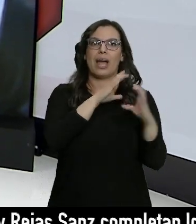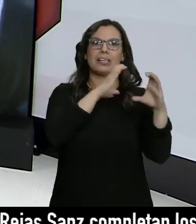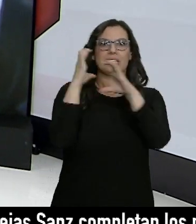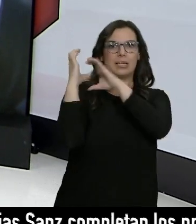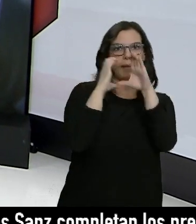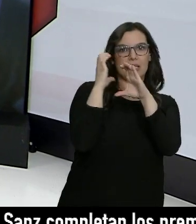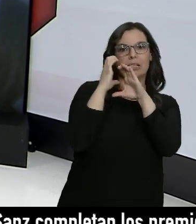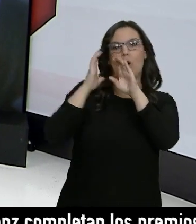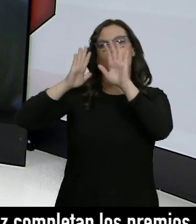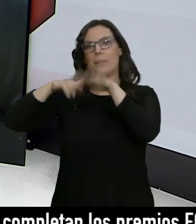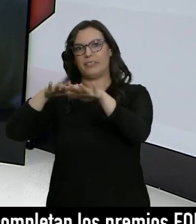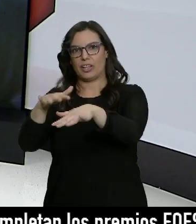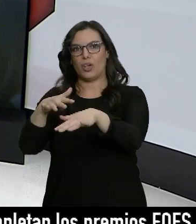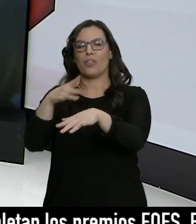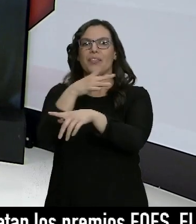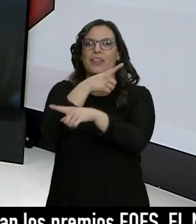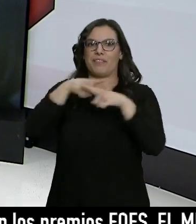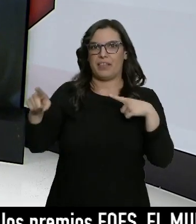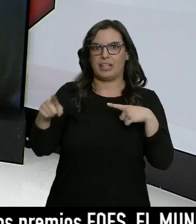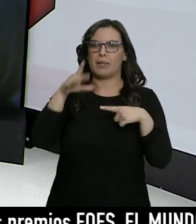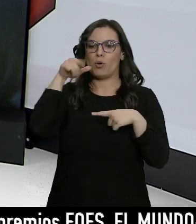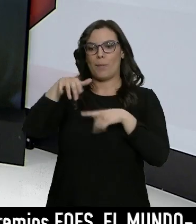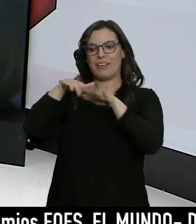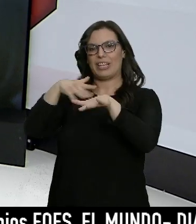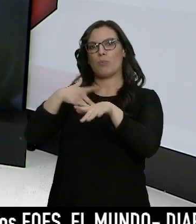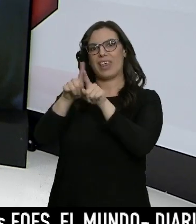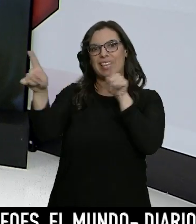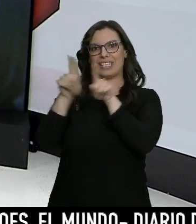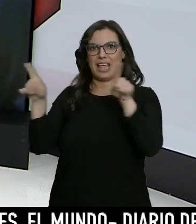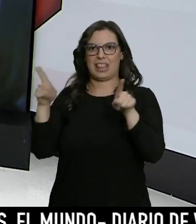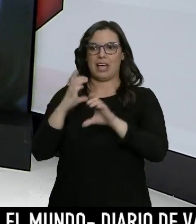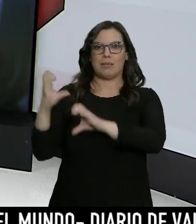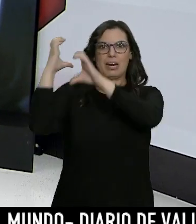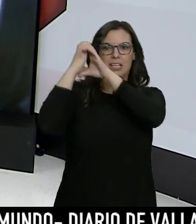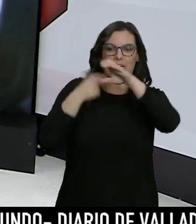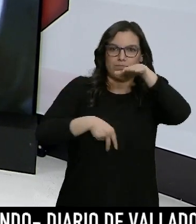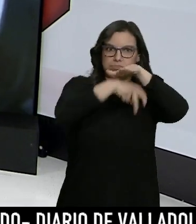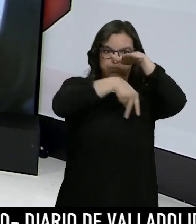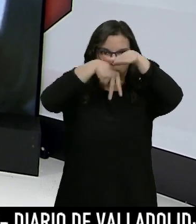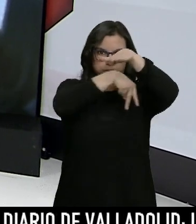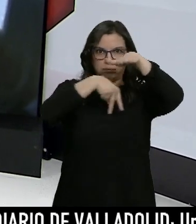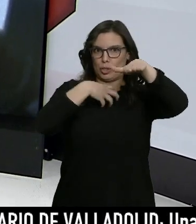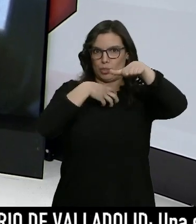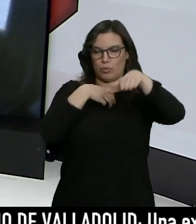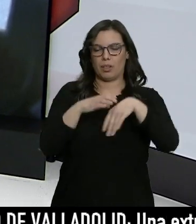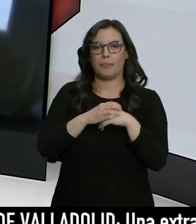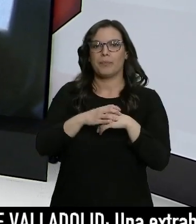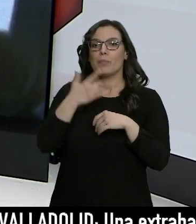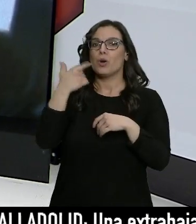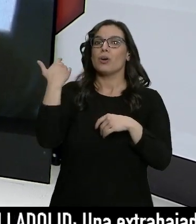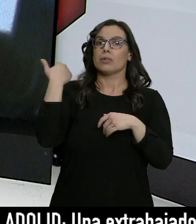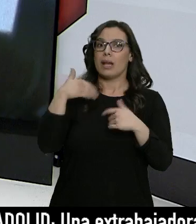Santa a estar en una manifestación en la que se pueden mantener las distancias. Al margen de eso, ya hay una veintena de peticiones para